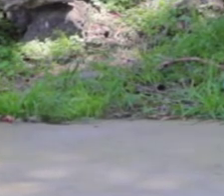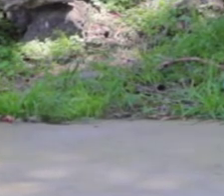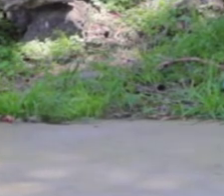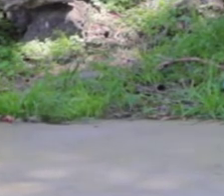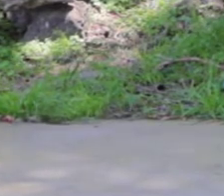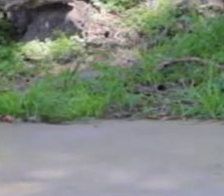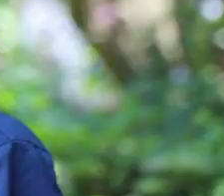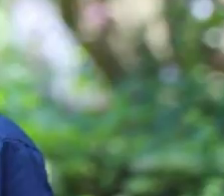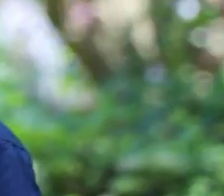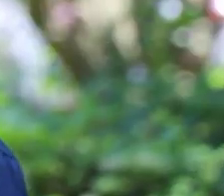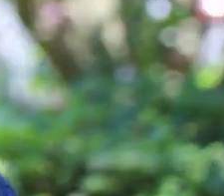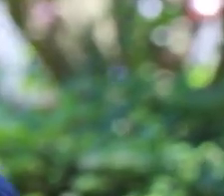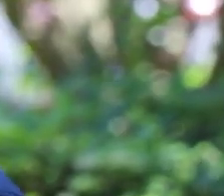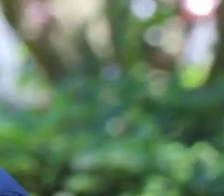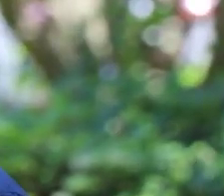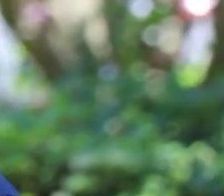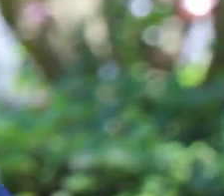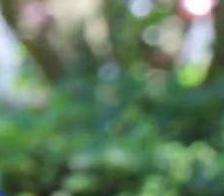Bien. Una más.